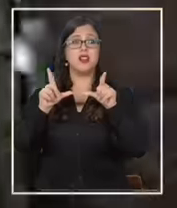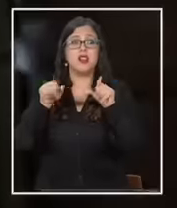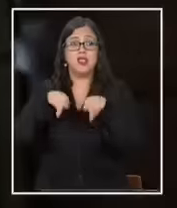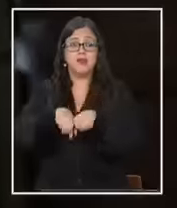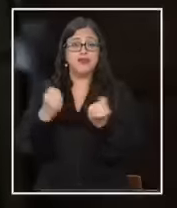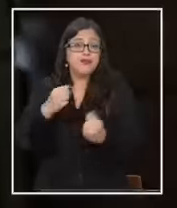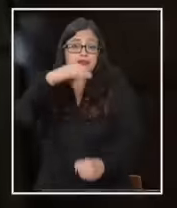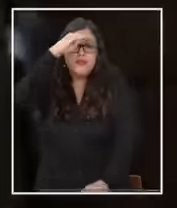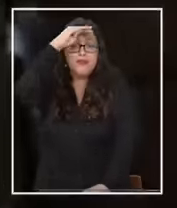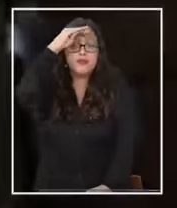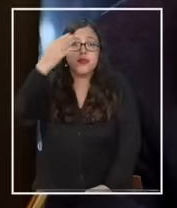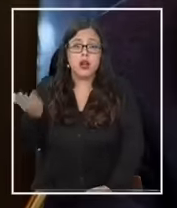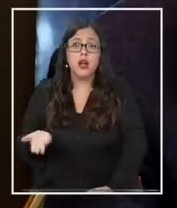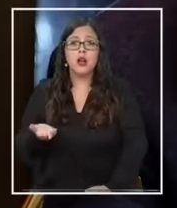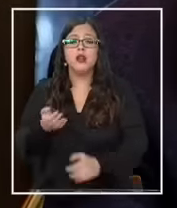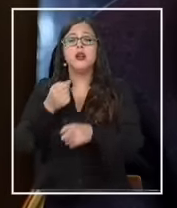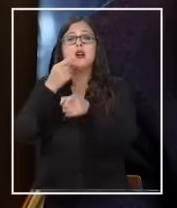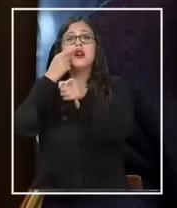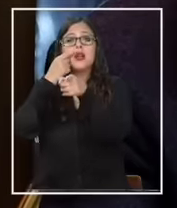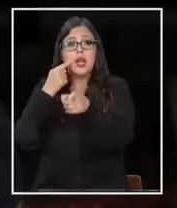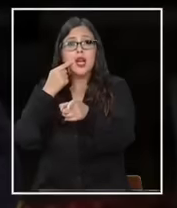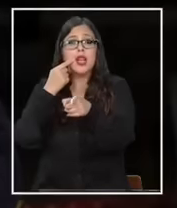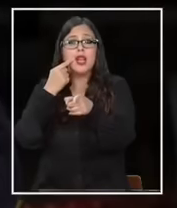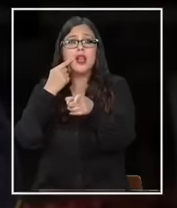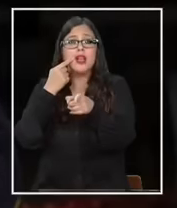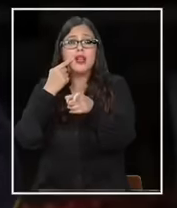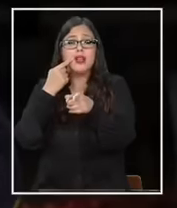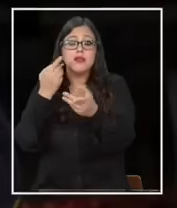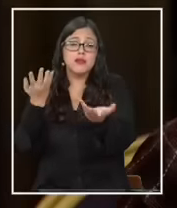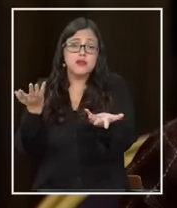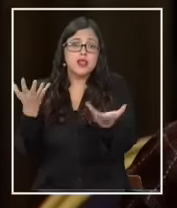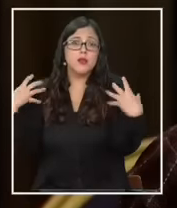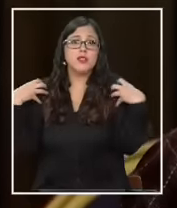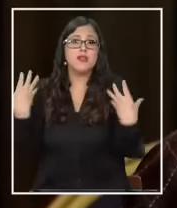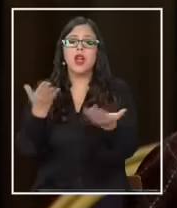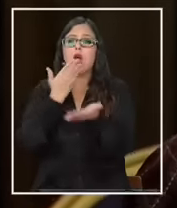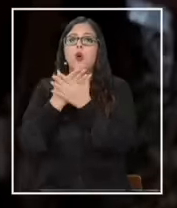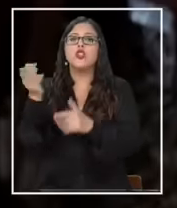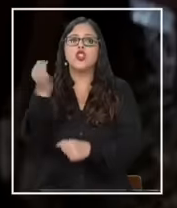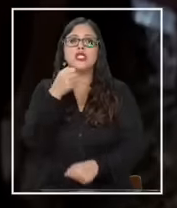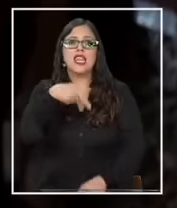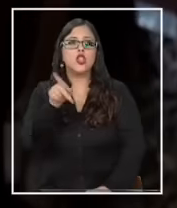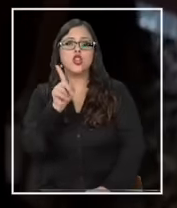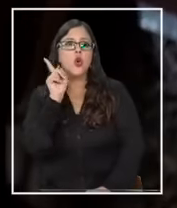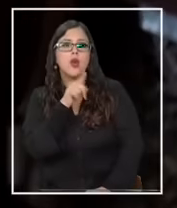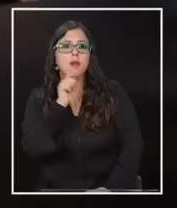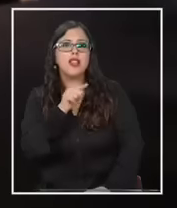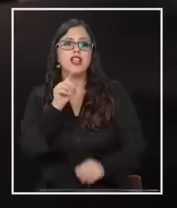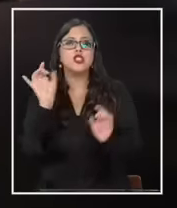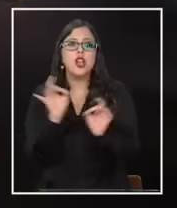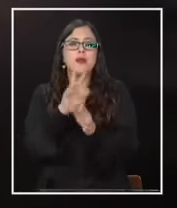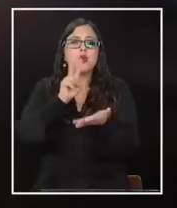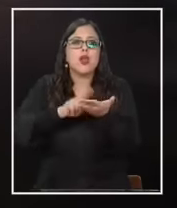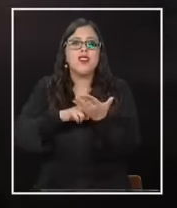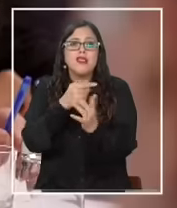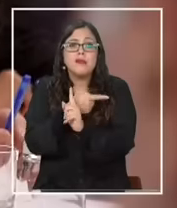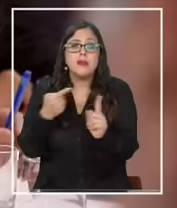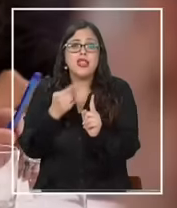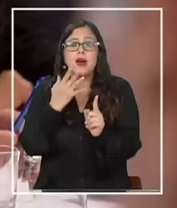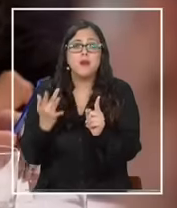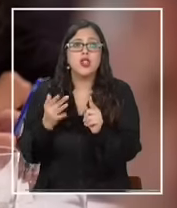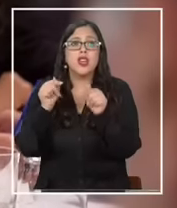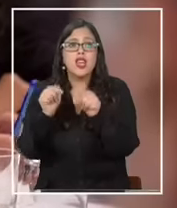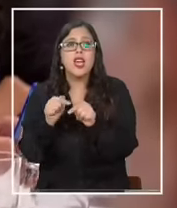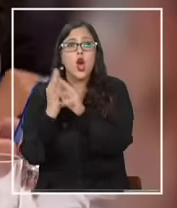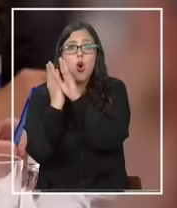quiebre de las confianzas del cual él está hablando eso cuando lo dice esto no es una mentira sino que es una verdad a media porque efectivamente él oculta el